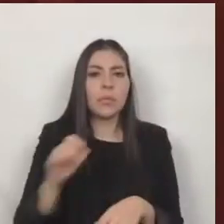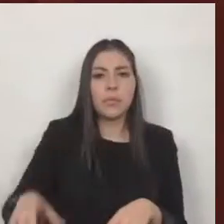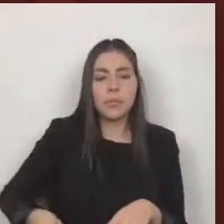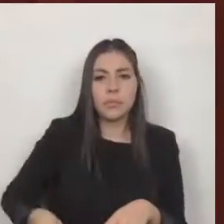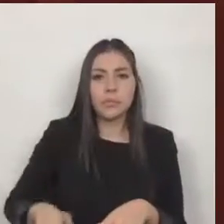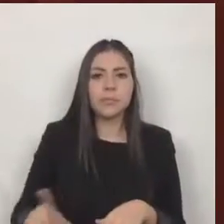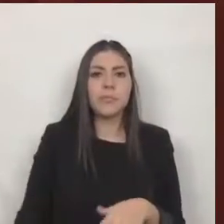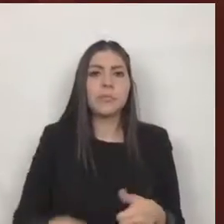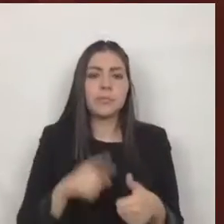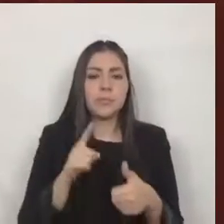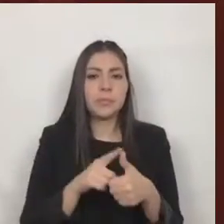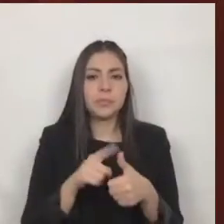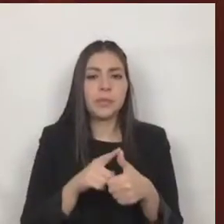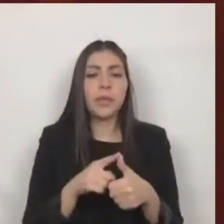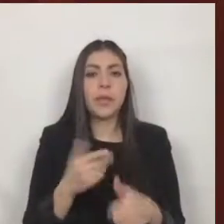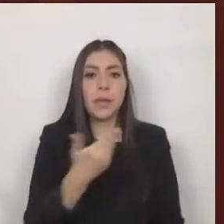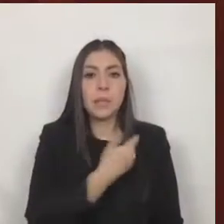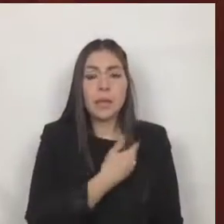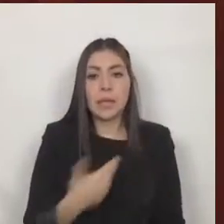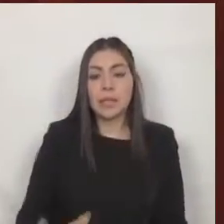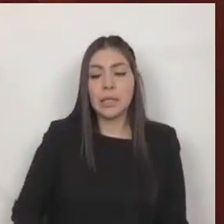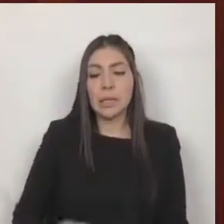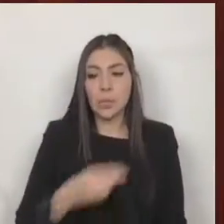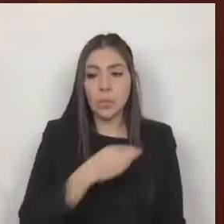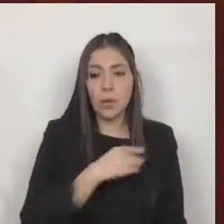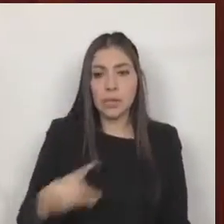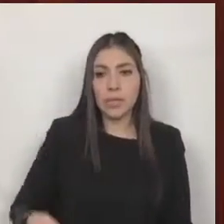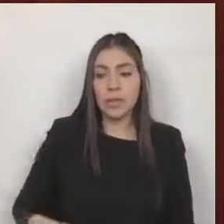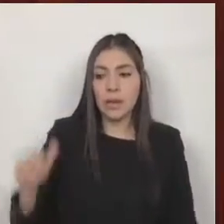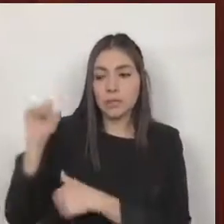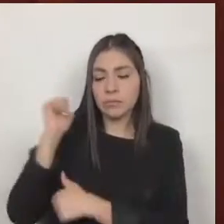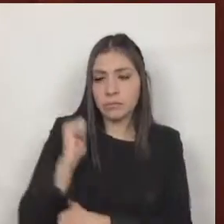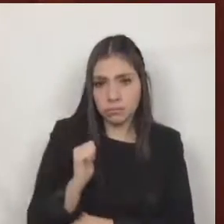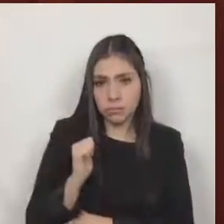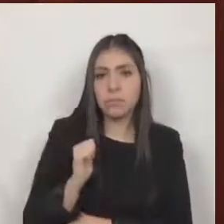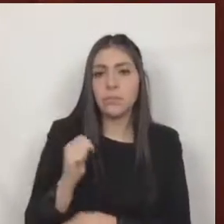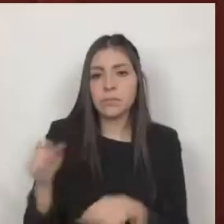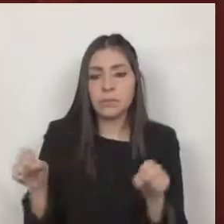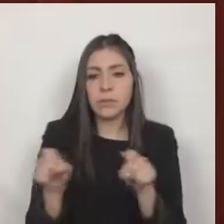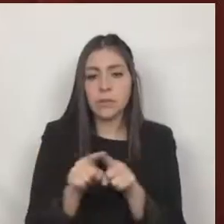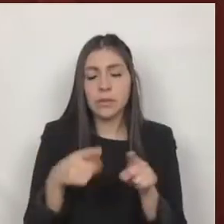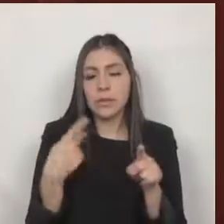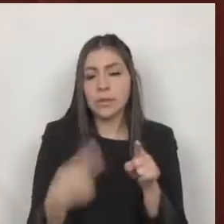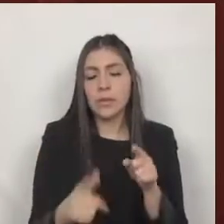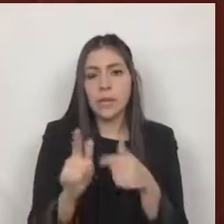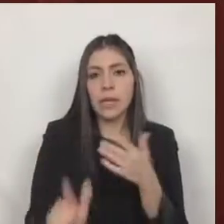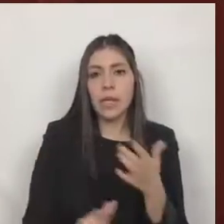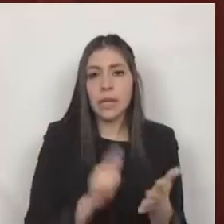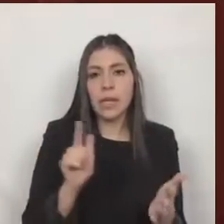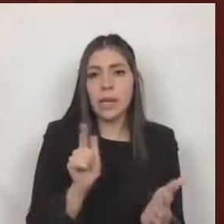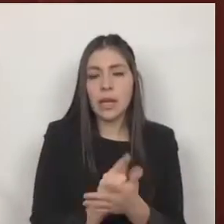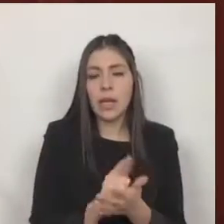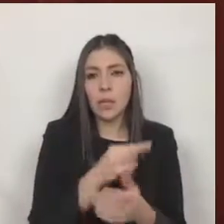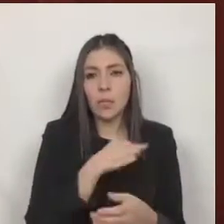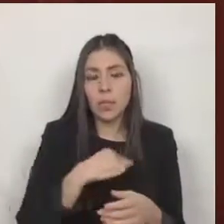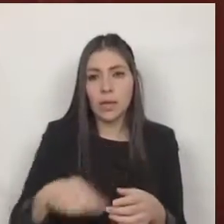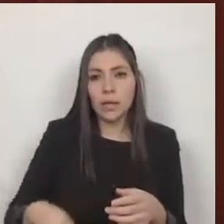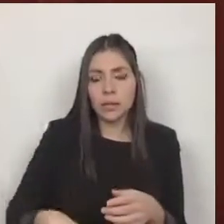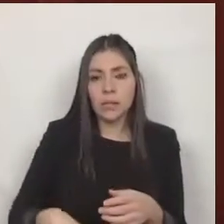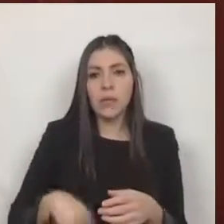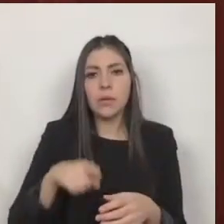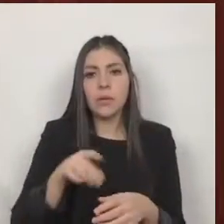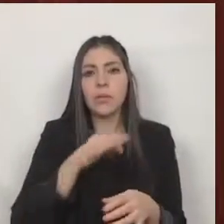presidente municipal en función a las atribuciones que establece la ley orgánica municipal promoverá el desarrollo institucional del